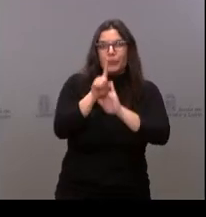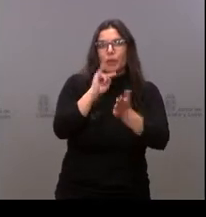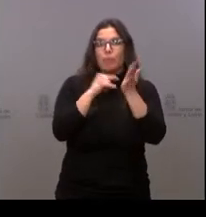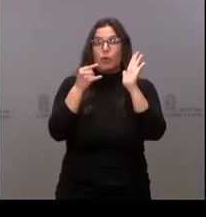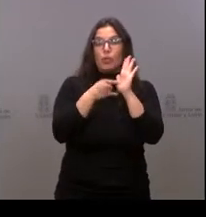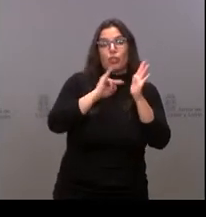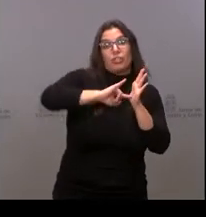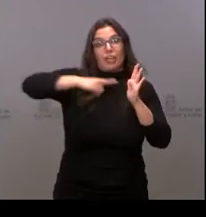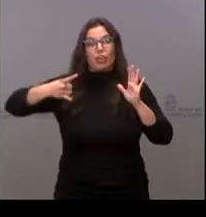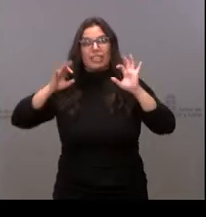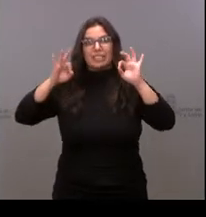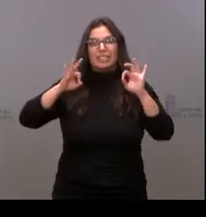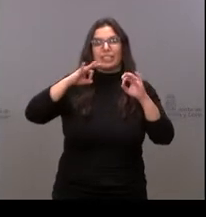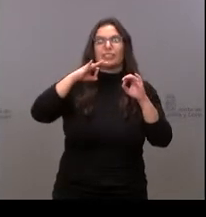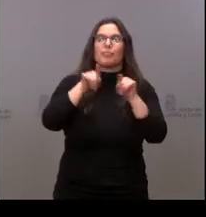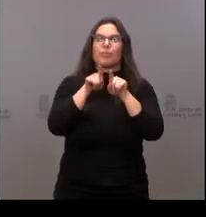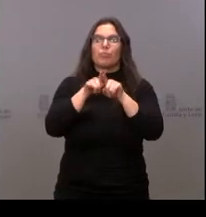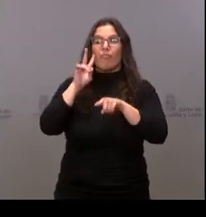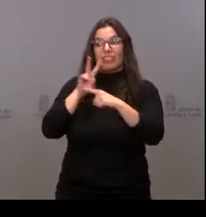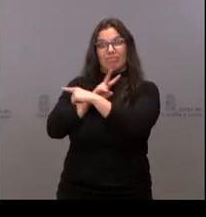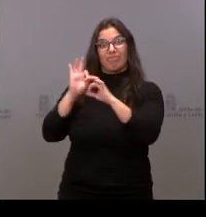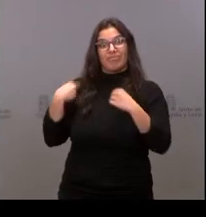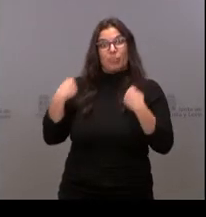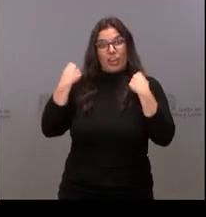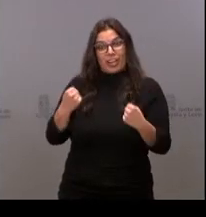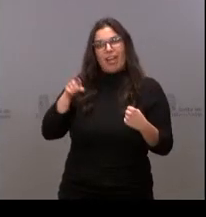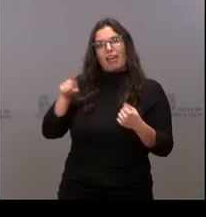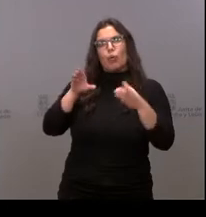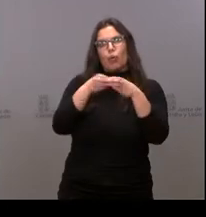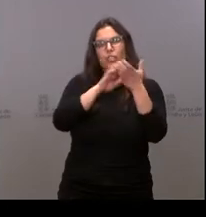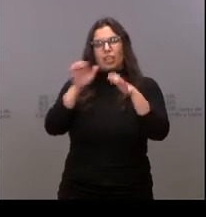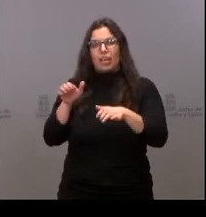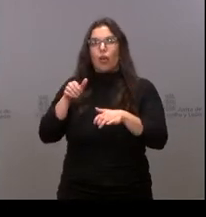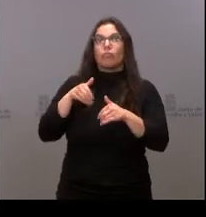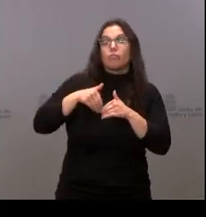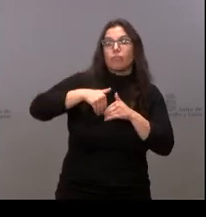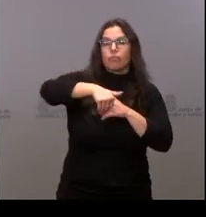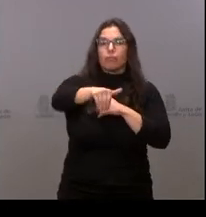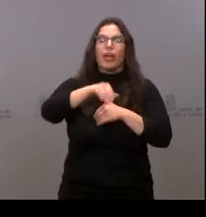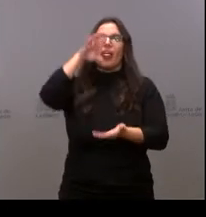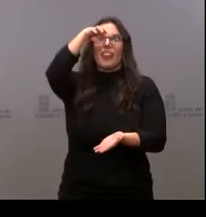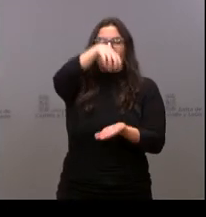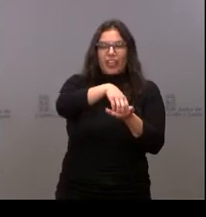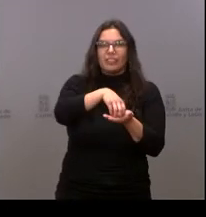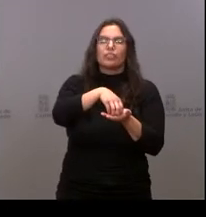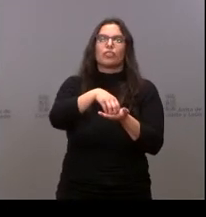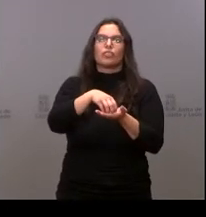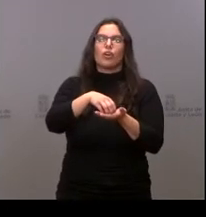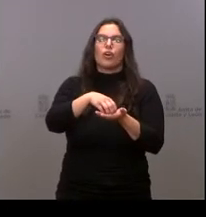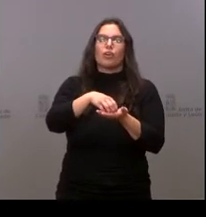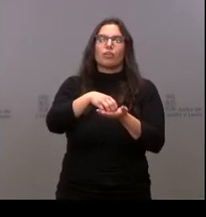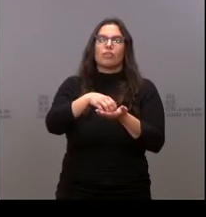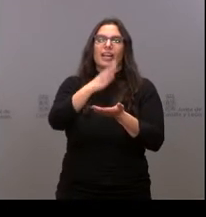tecnológico de las cúpulas de la energía, donde la Junta de Castilla y León ubicará el Centro Regional de Formación del